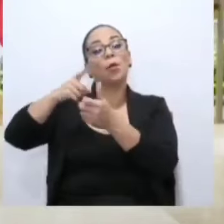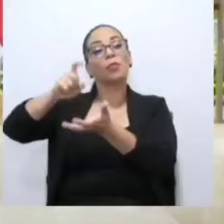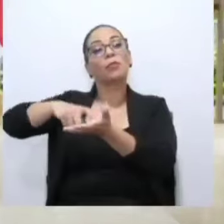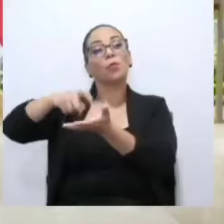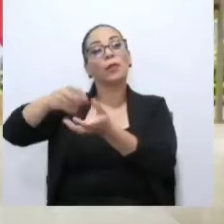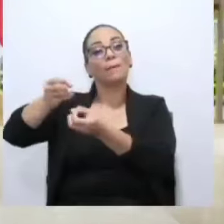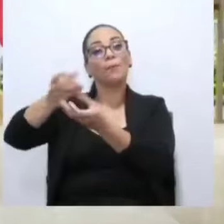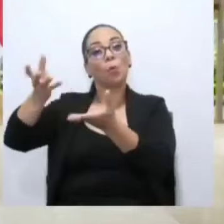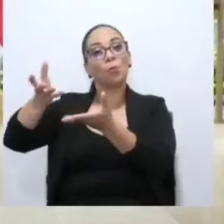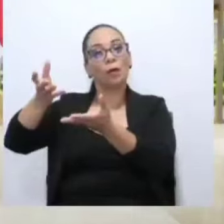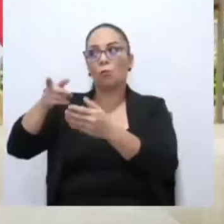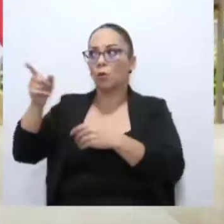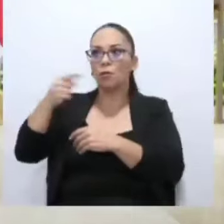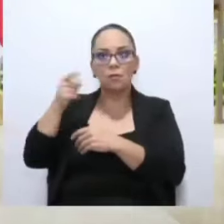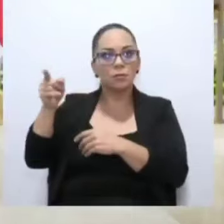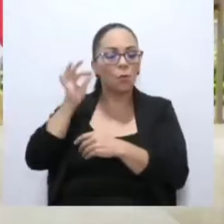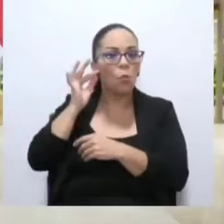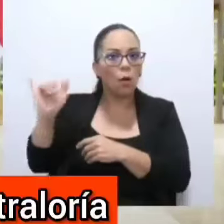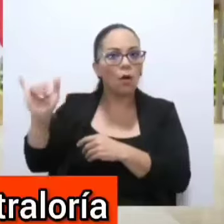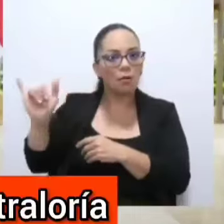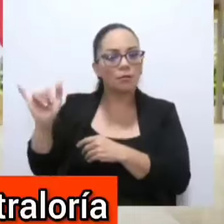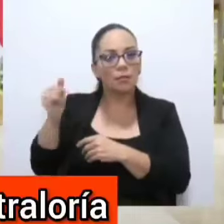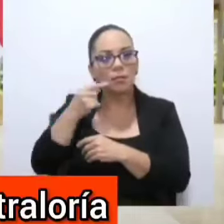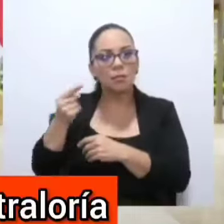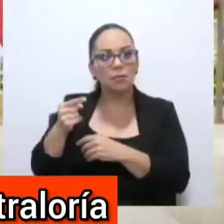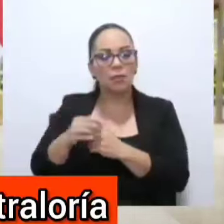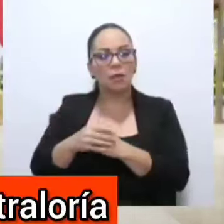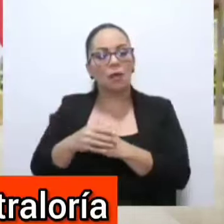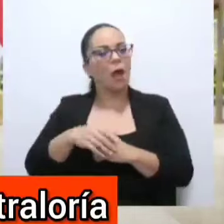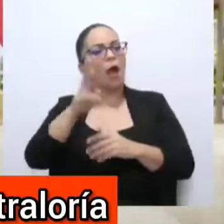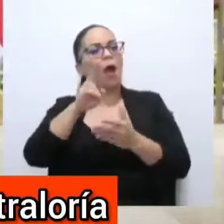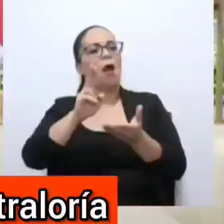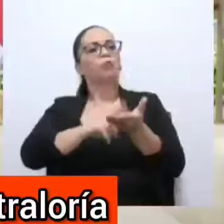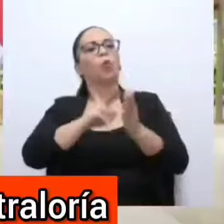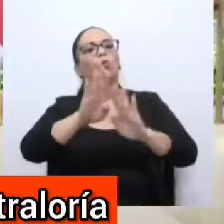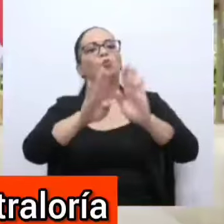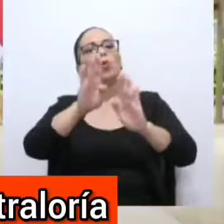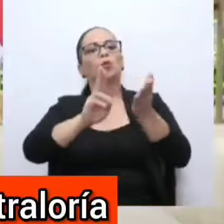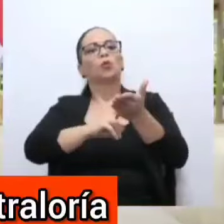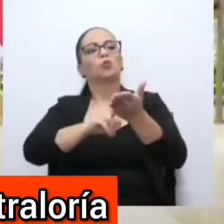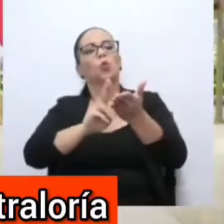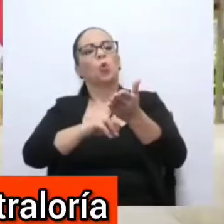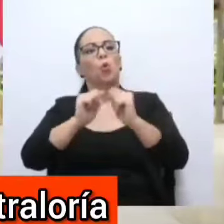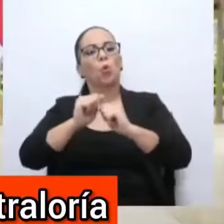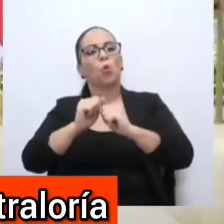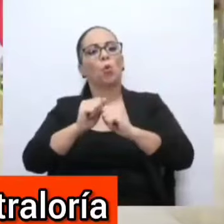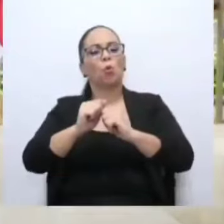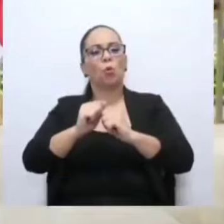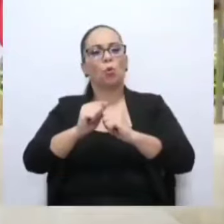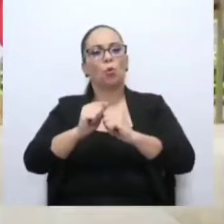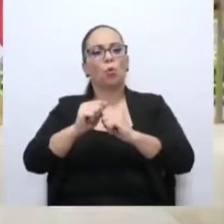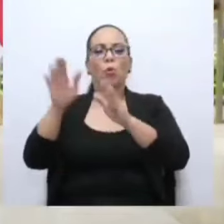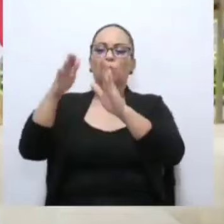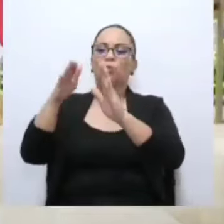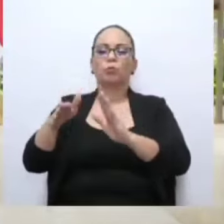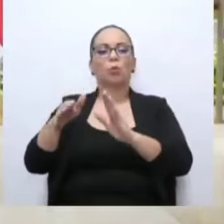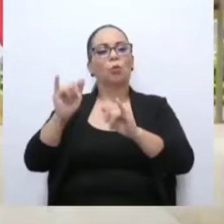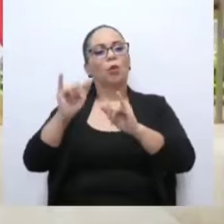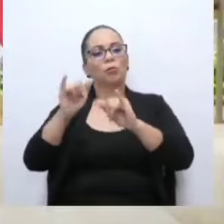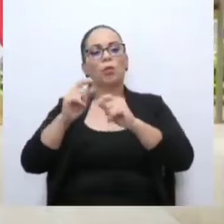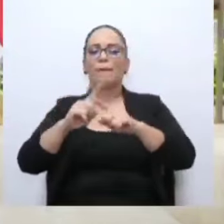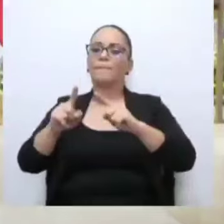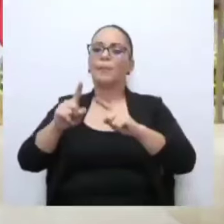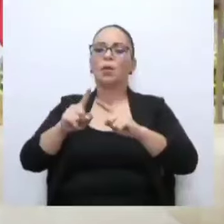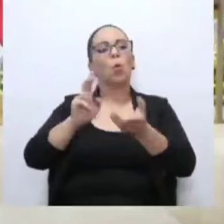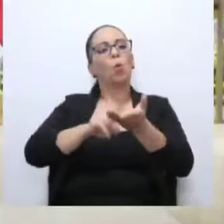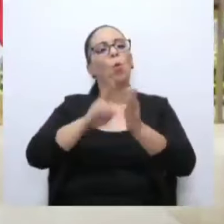porque eso es que ella dice. La licitación es el instrumento favorito de la Contraloría, pero para licitar